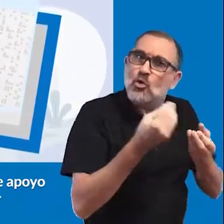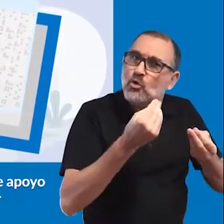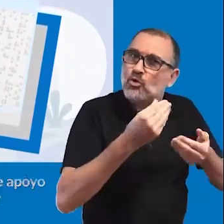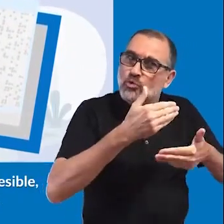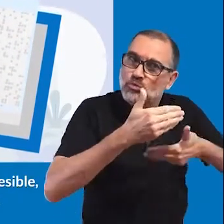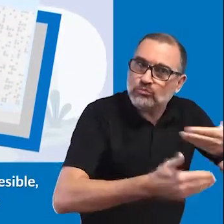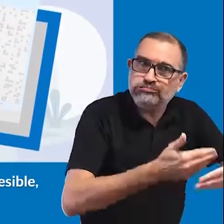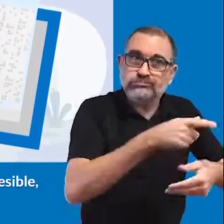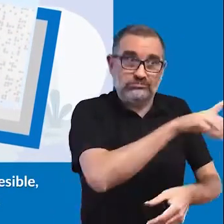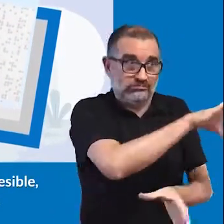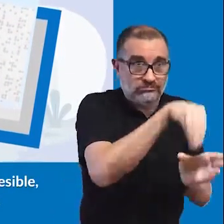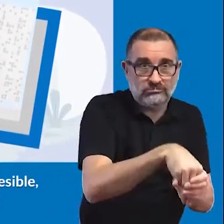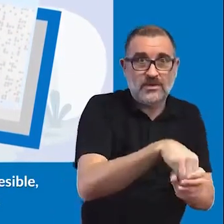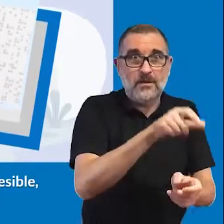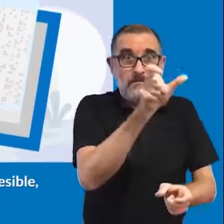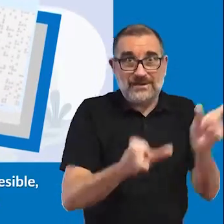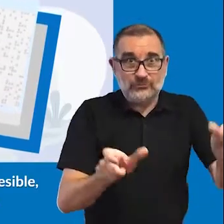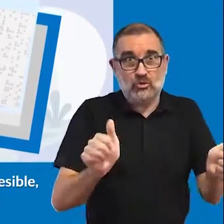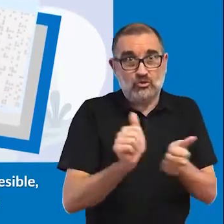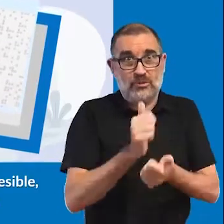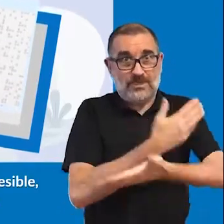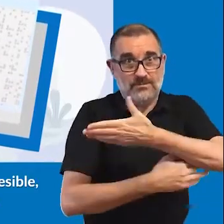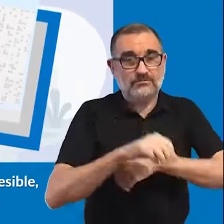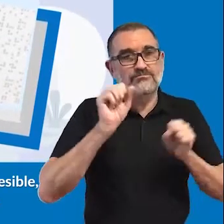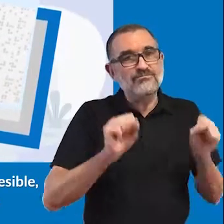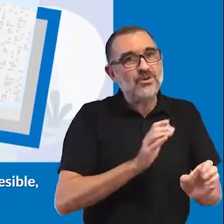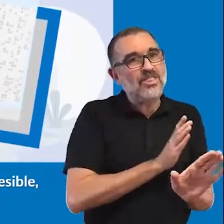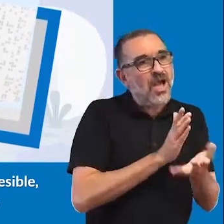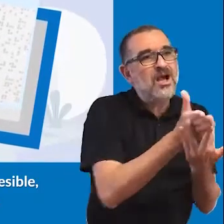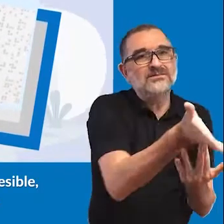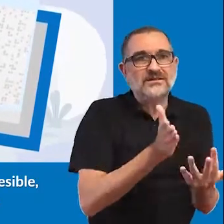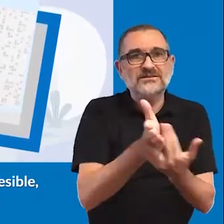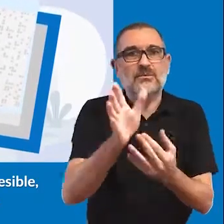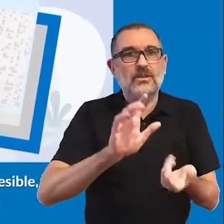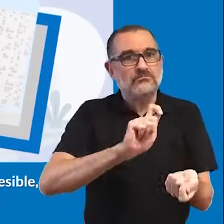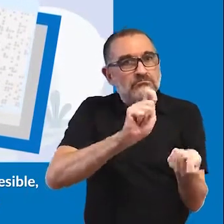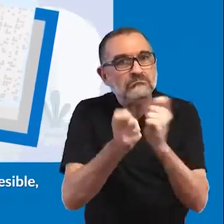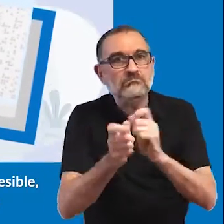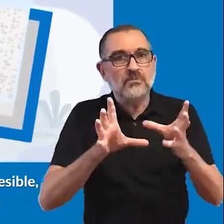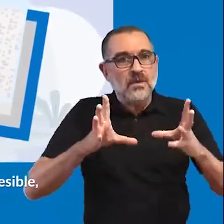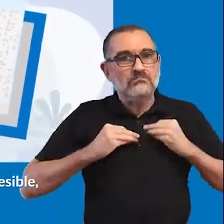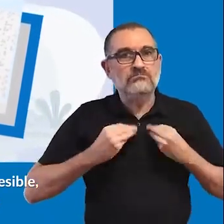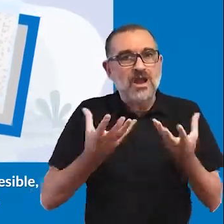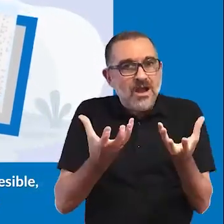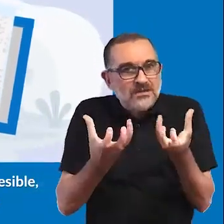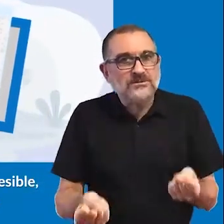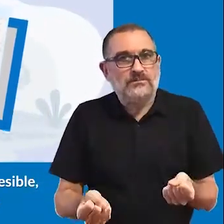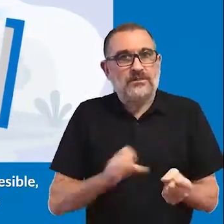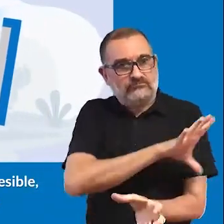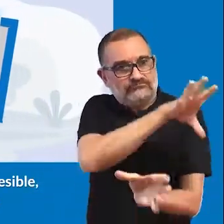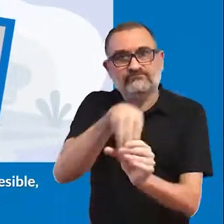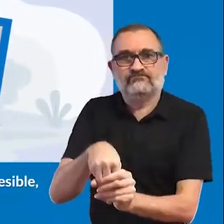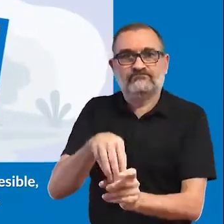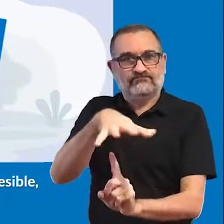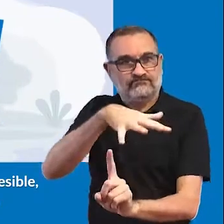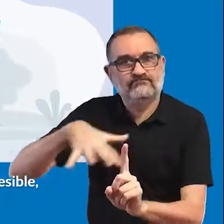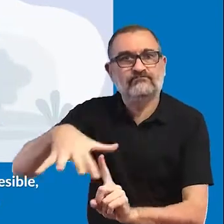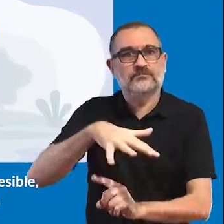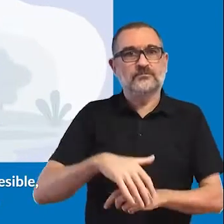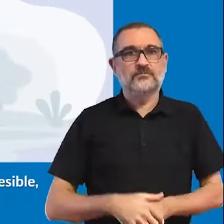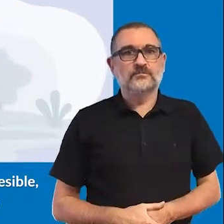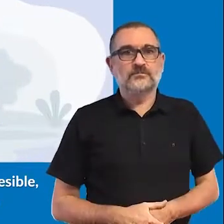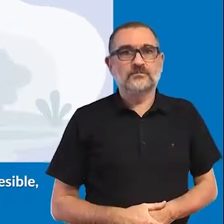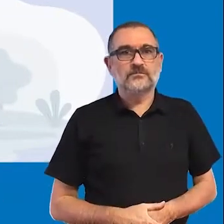a compartir con la persona con discapacidad visual sea accesible, adaptada, adecuada y